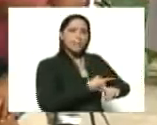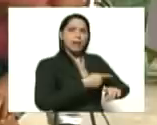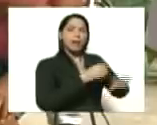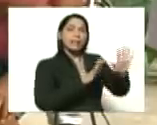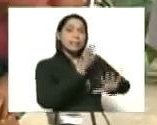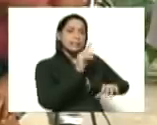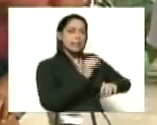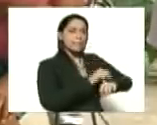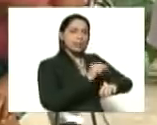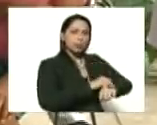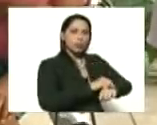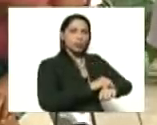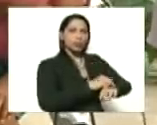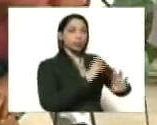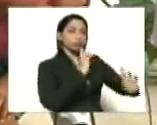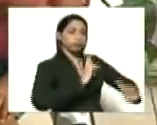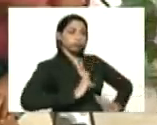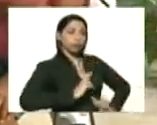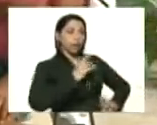obtener los resultados.